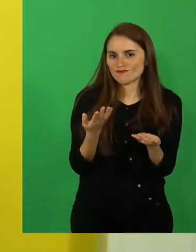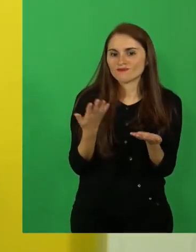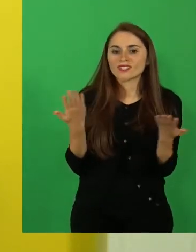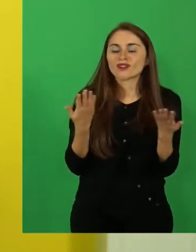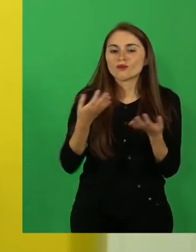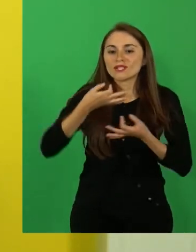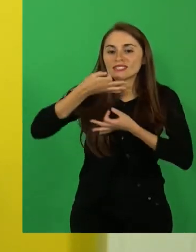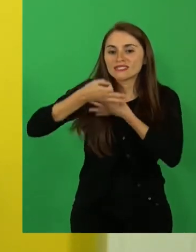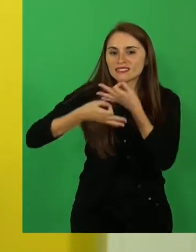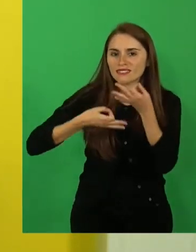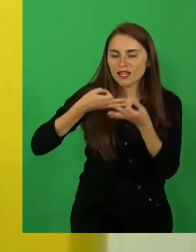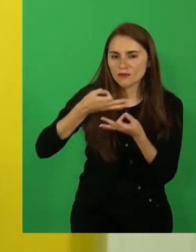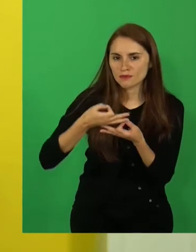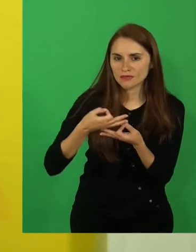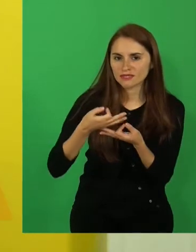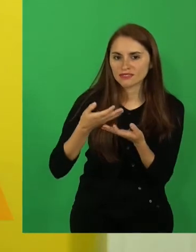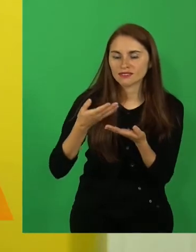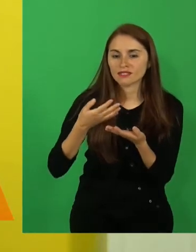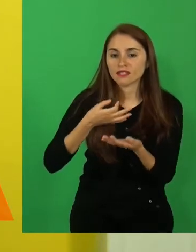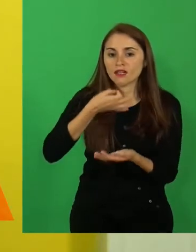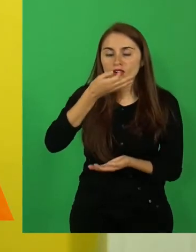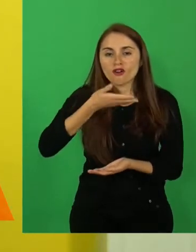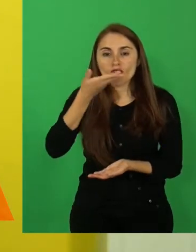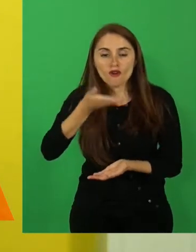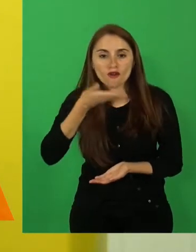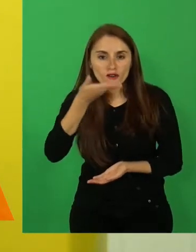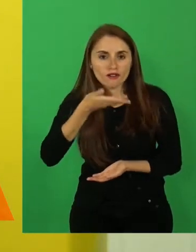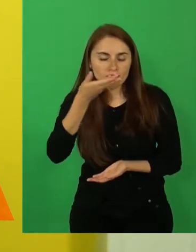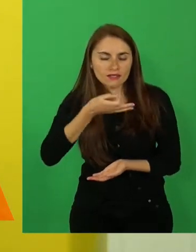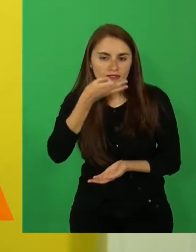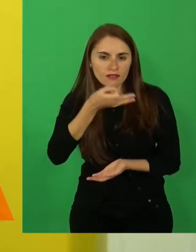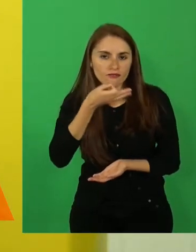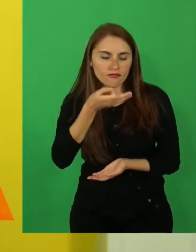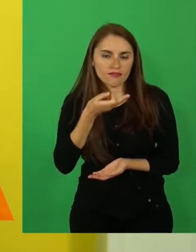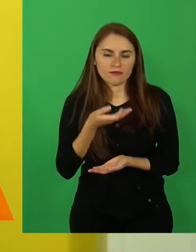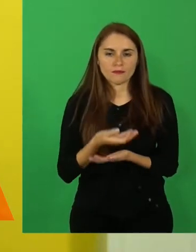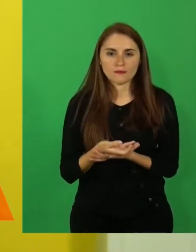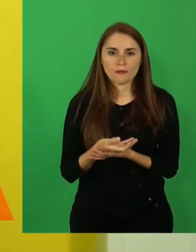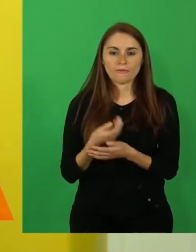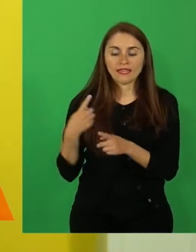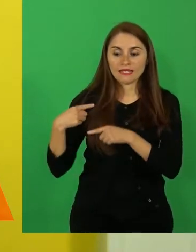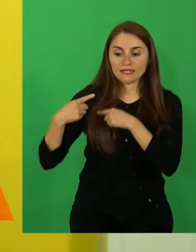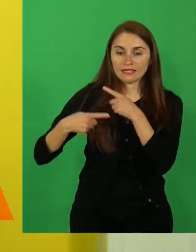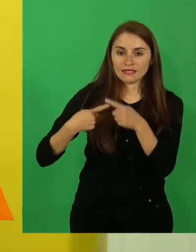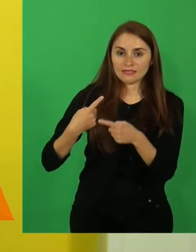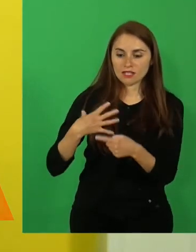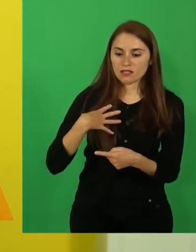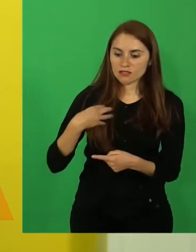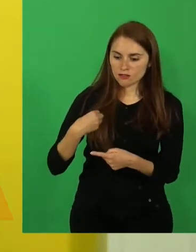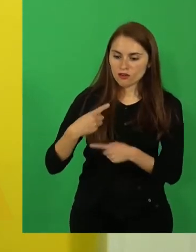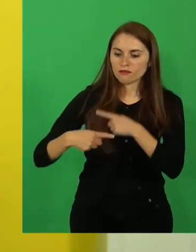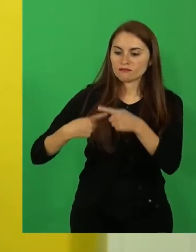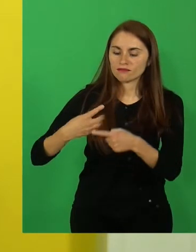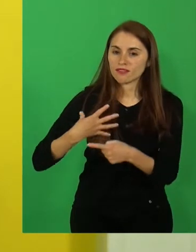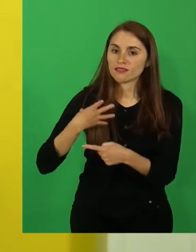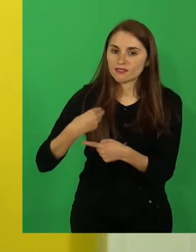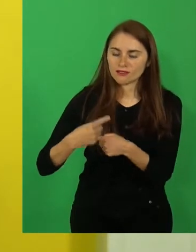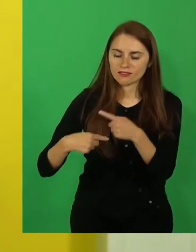transmitiendo en forma oral, de generación en